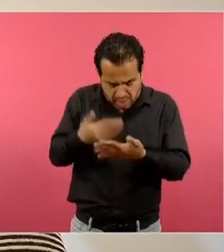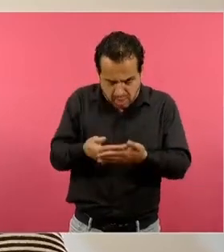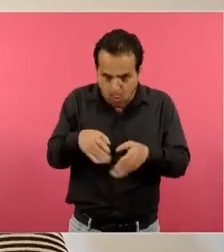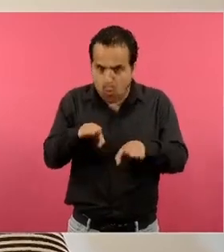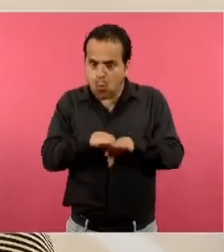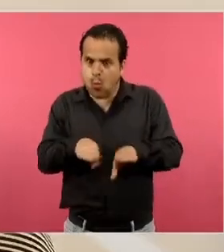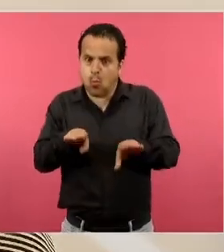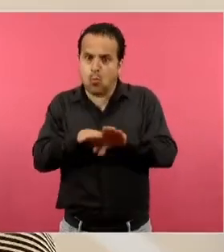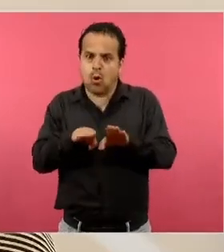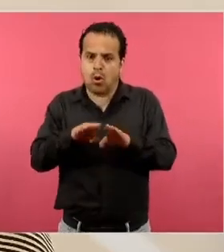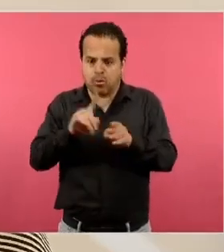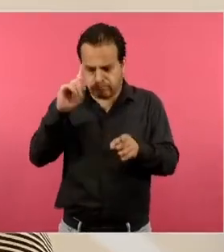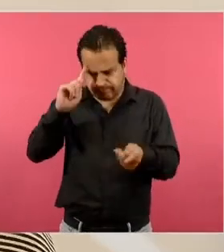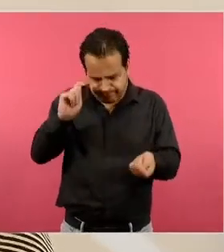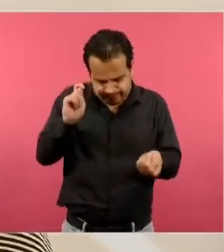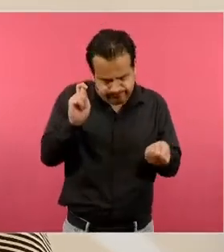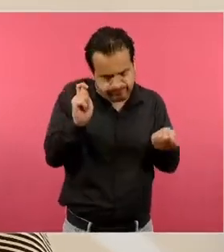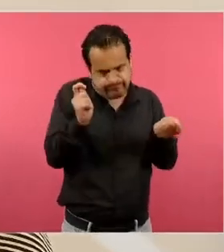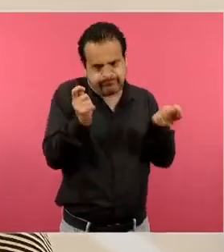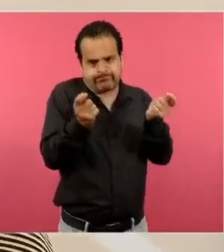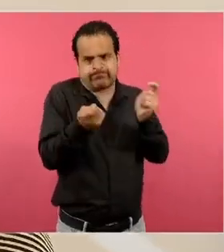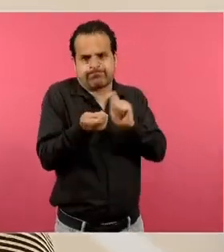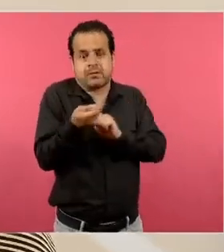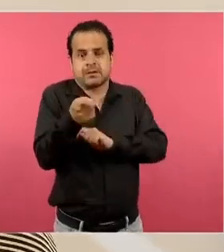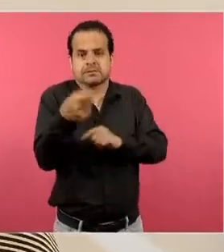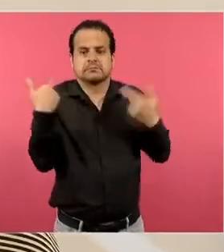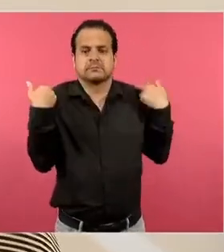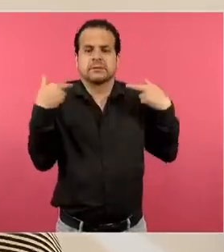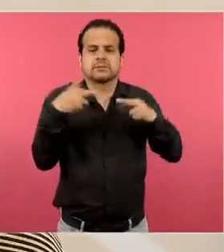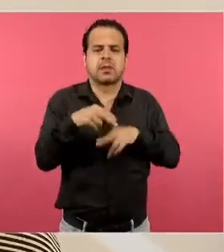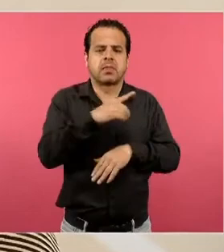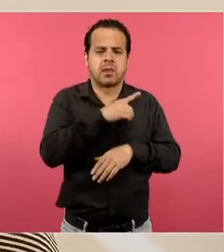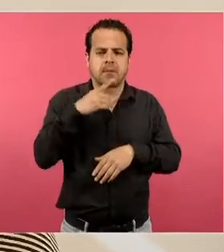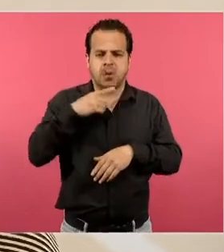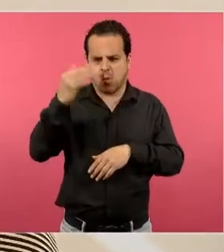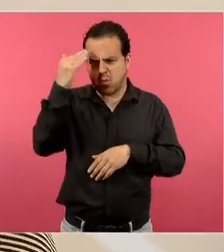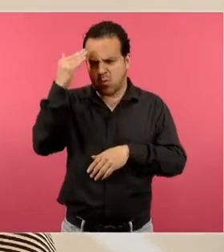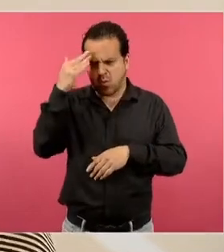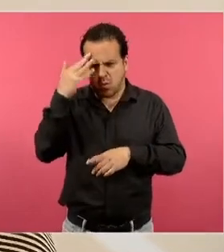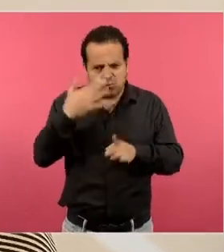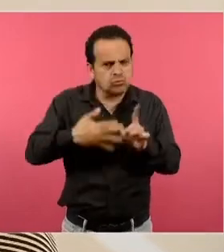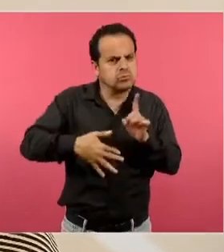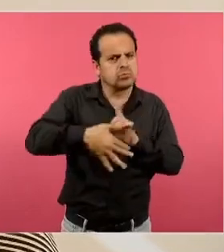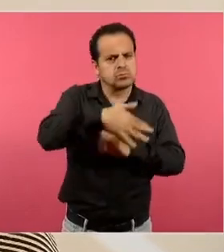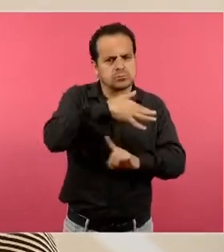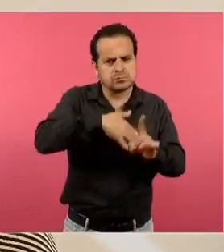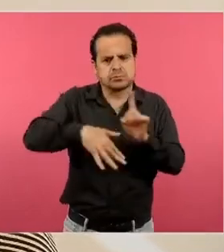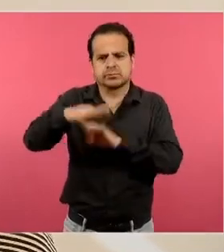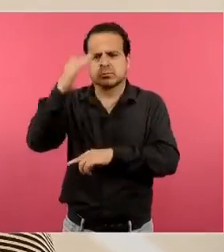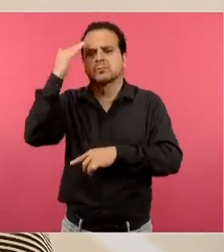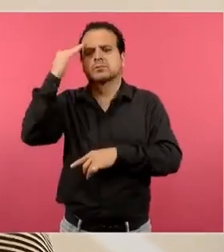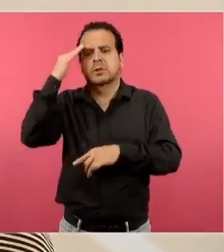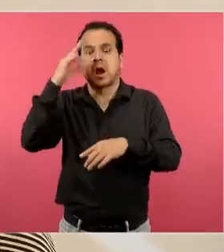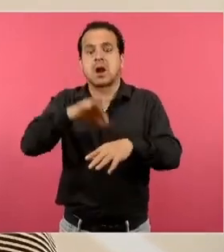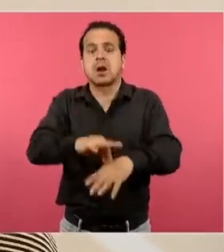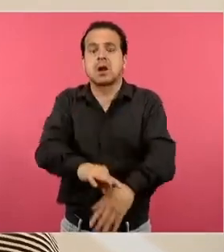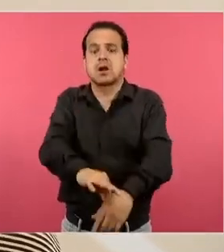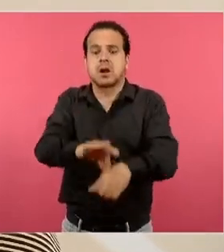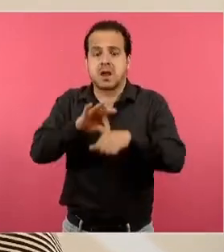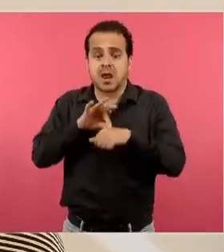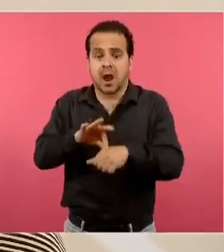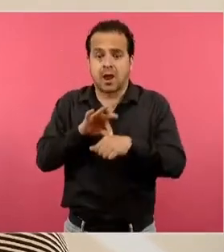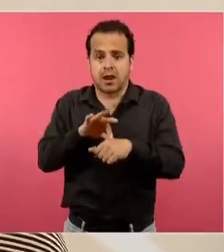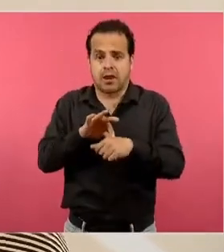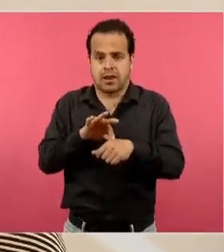asume cuál es su contexto y cómo puede intervenir en él. Y para eso necesita leer la realidad, necesita, como dice Pablo